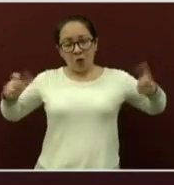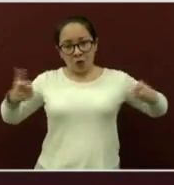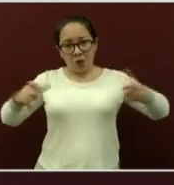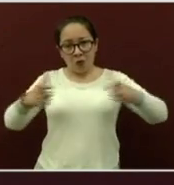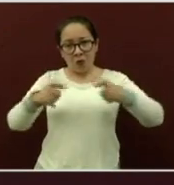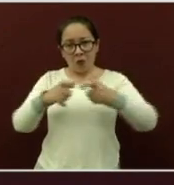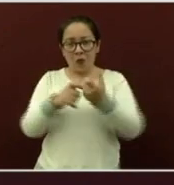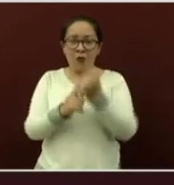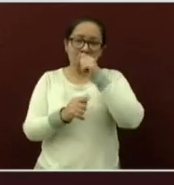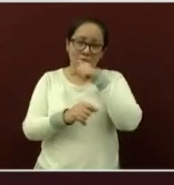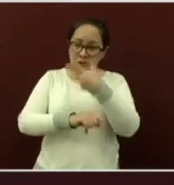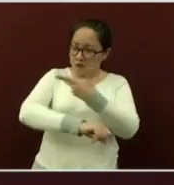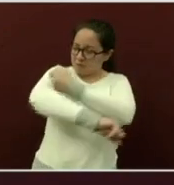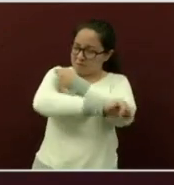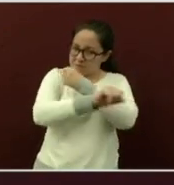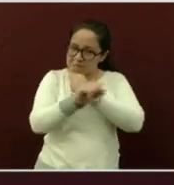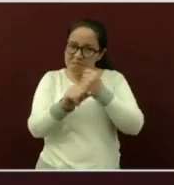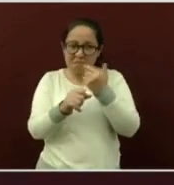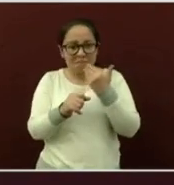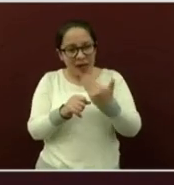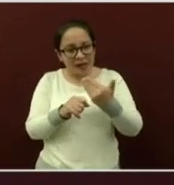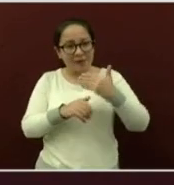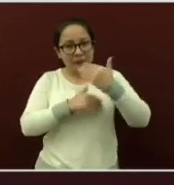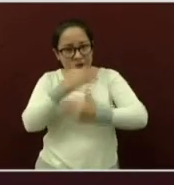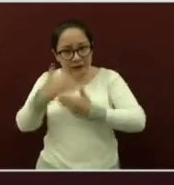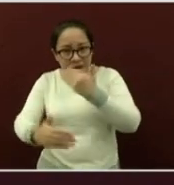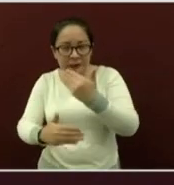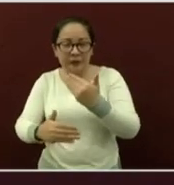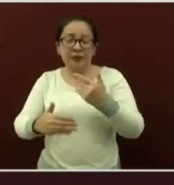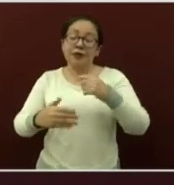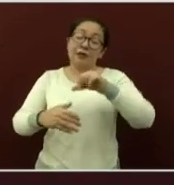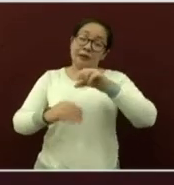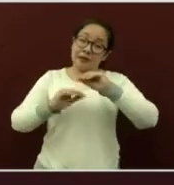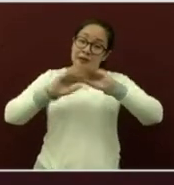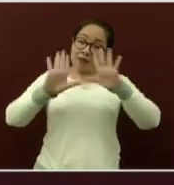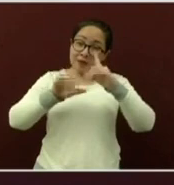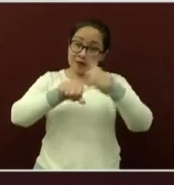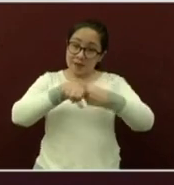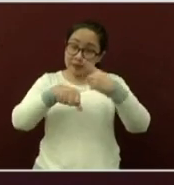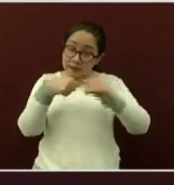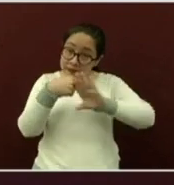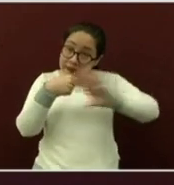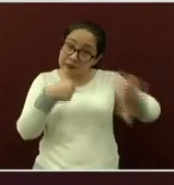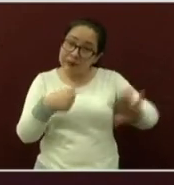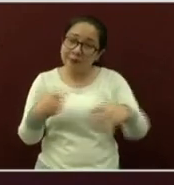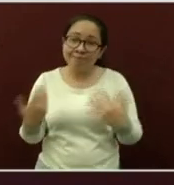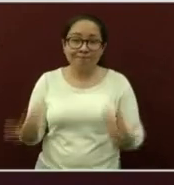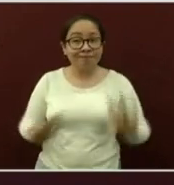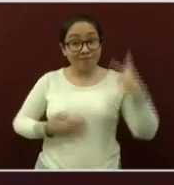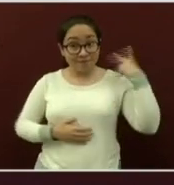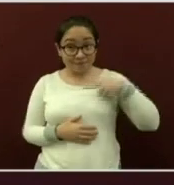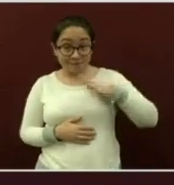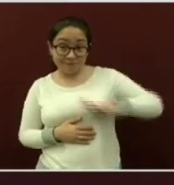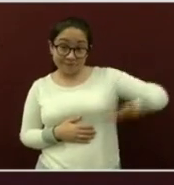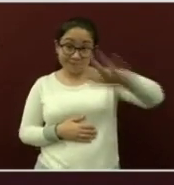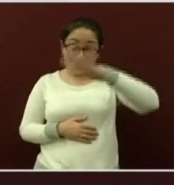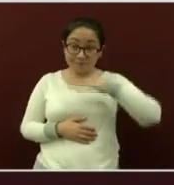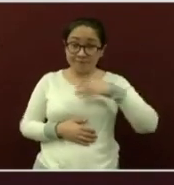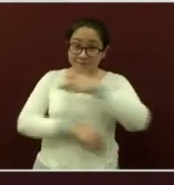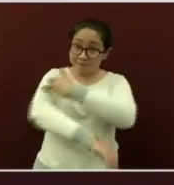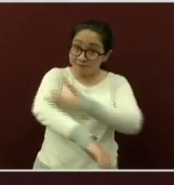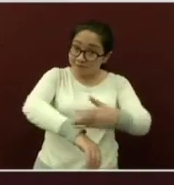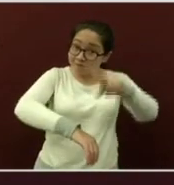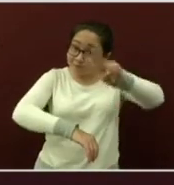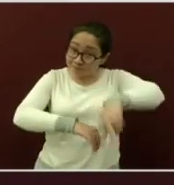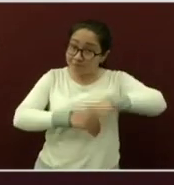vacunación y desde luego la prevención y sepan ustedes respetable familia veracruzana que lo hemos